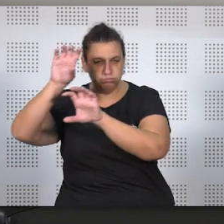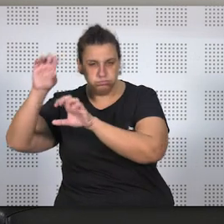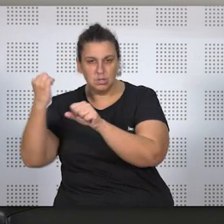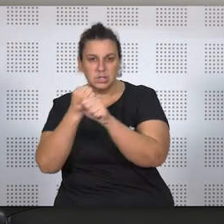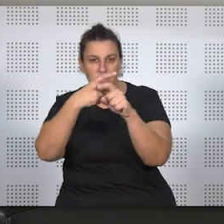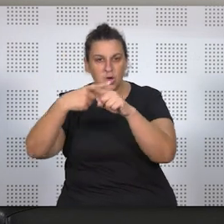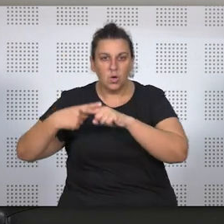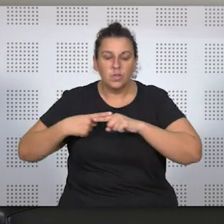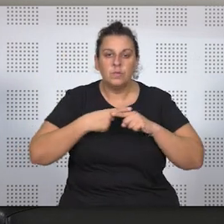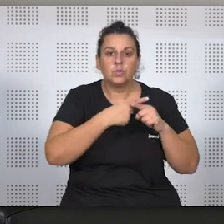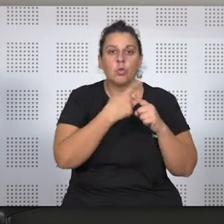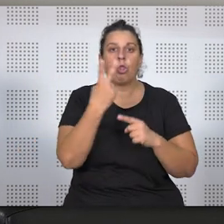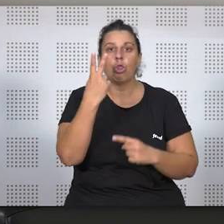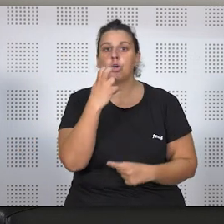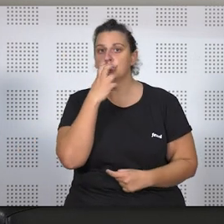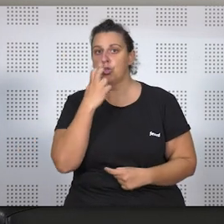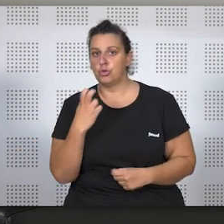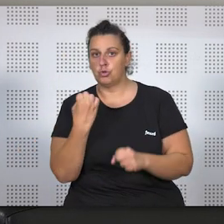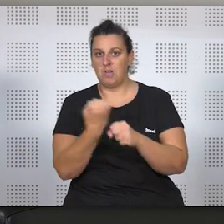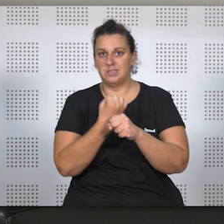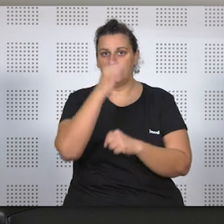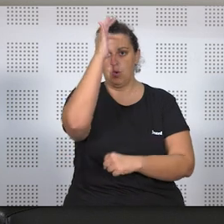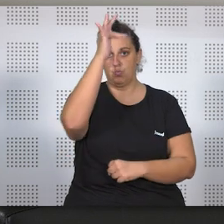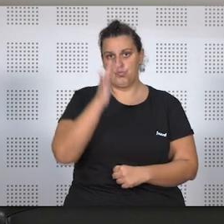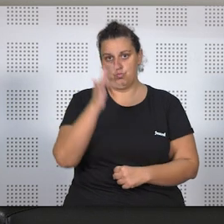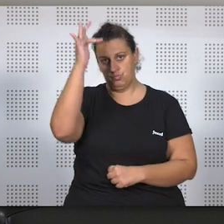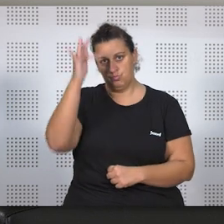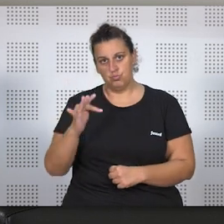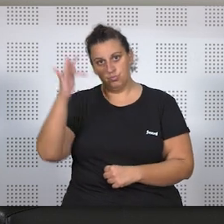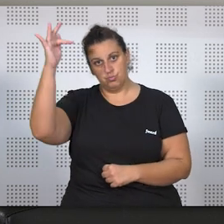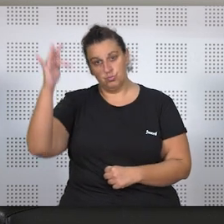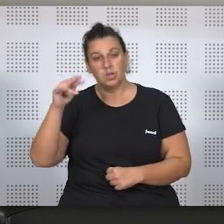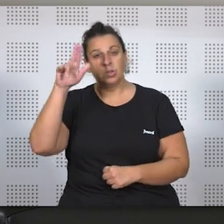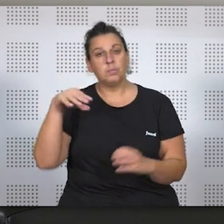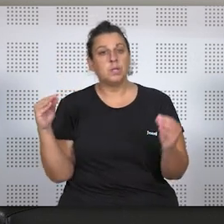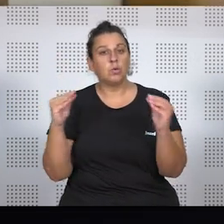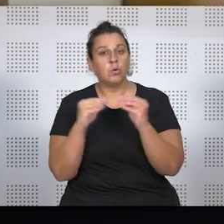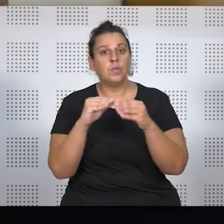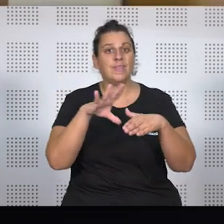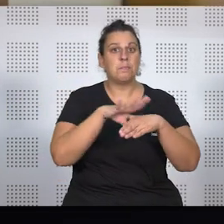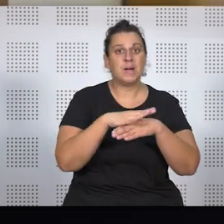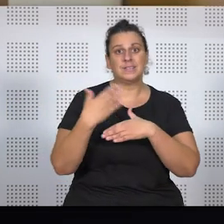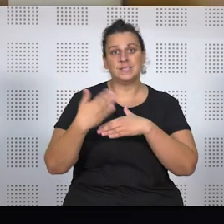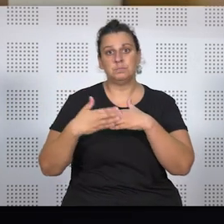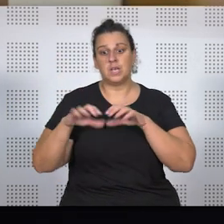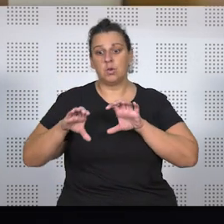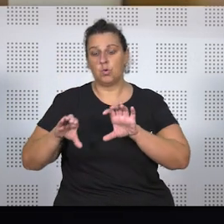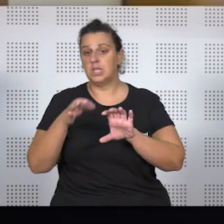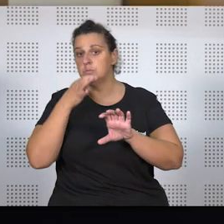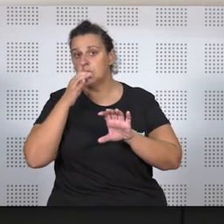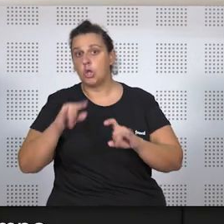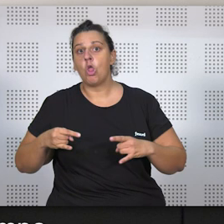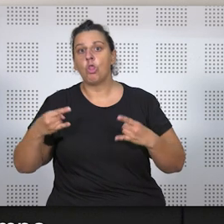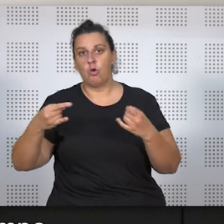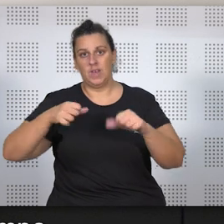trabajo, las dos odontólogas que allí prestaban servicios y además coincidía que los martes y los miércoles, por las tardes, había un doble